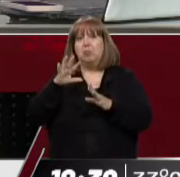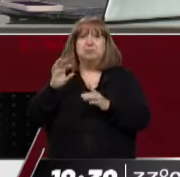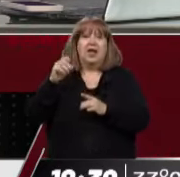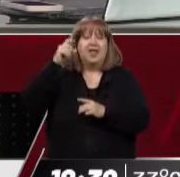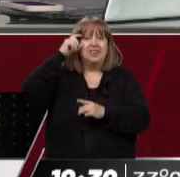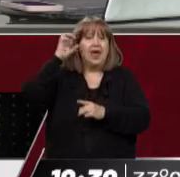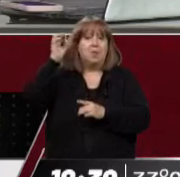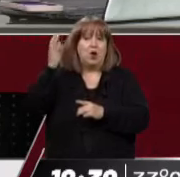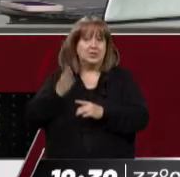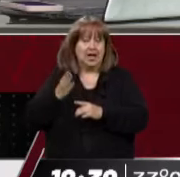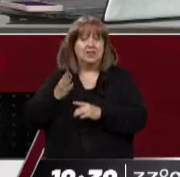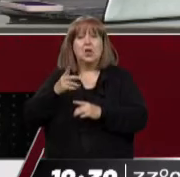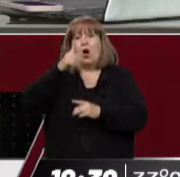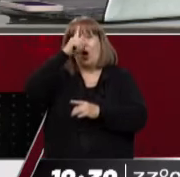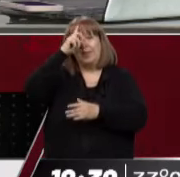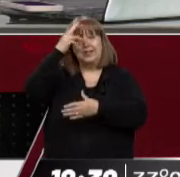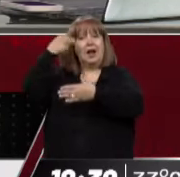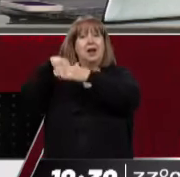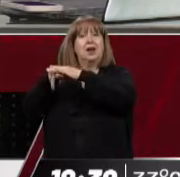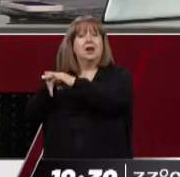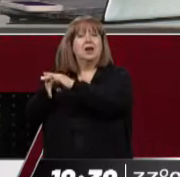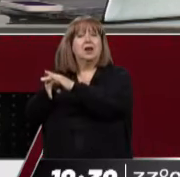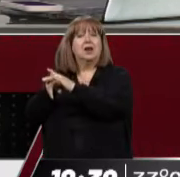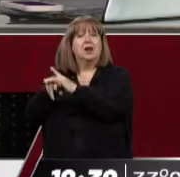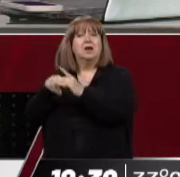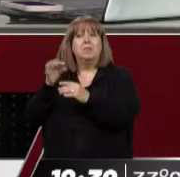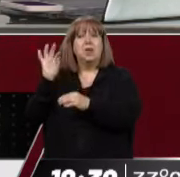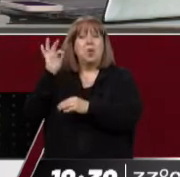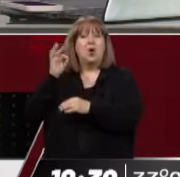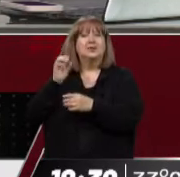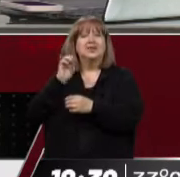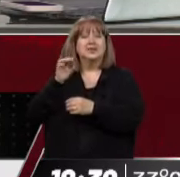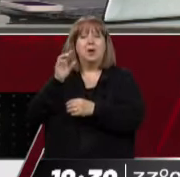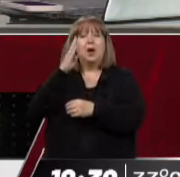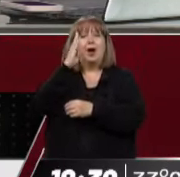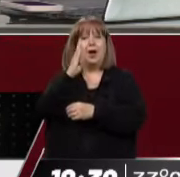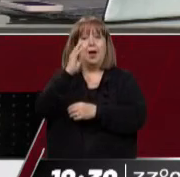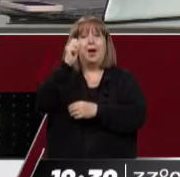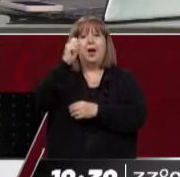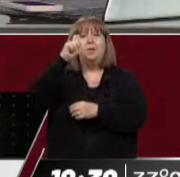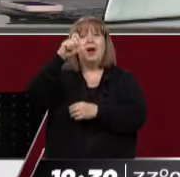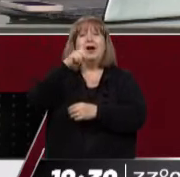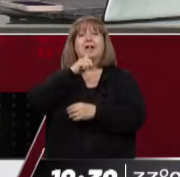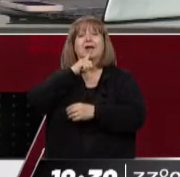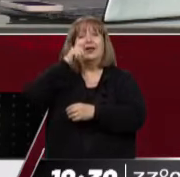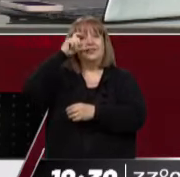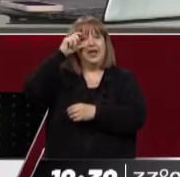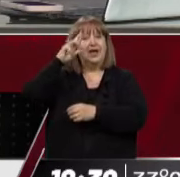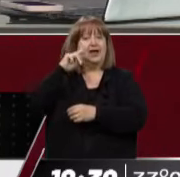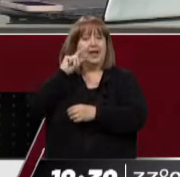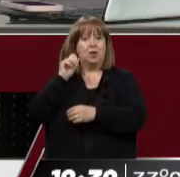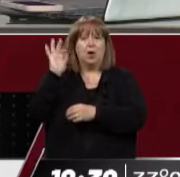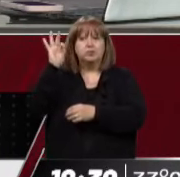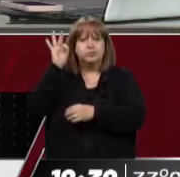las neumonías que requieren hospitalización son debidas a esta bacteria de la neumonía del loro, ¿no? Que es